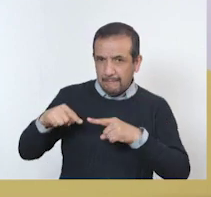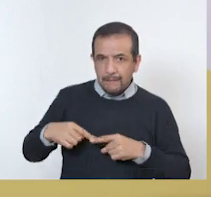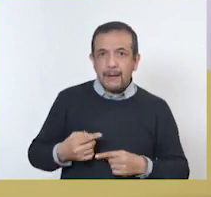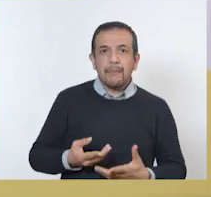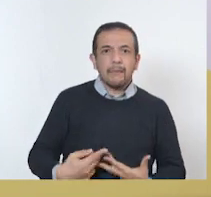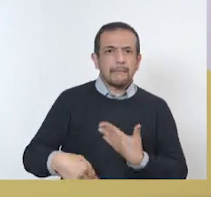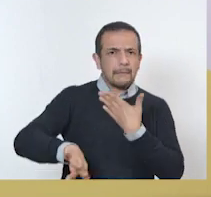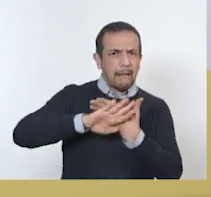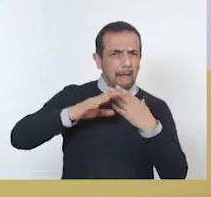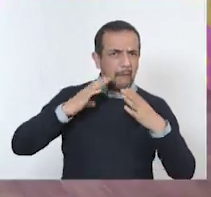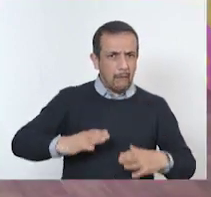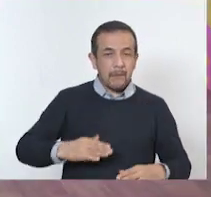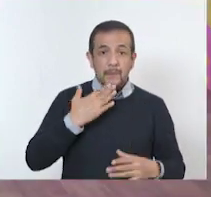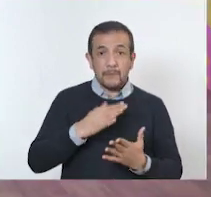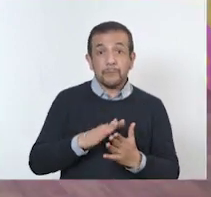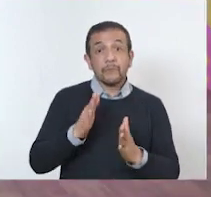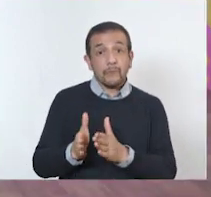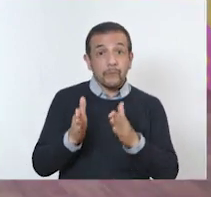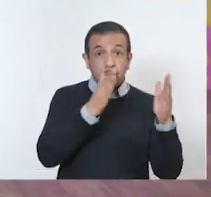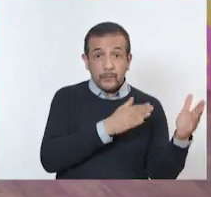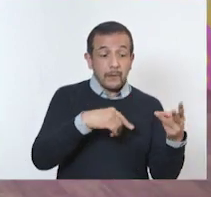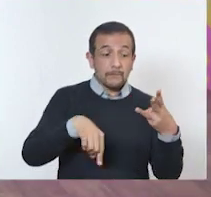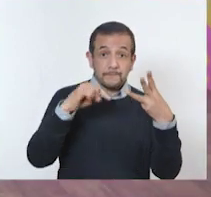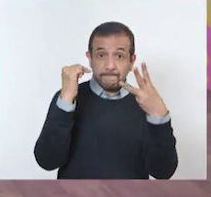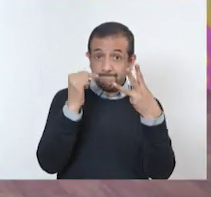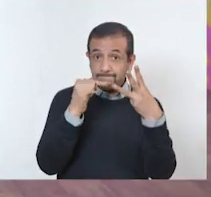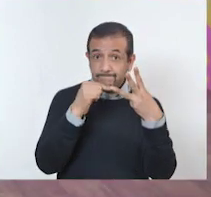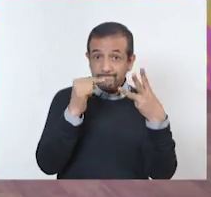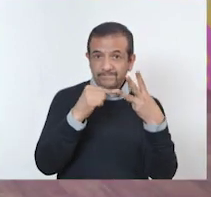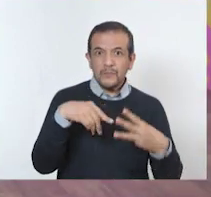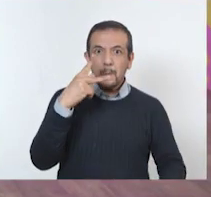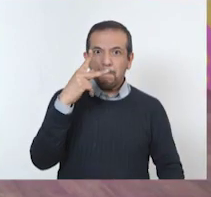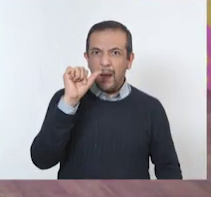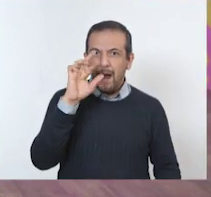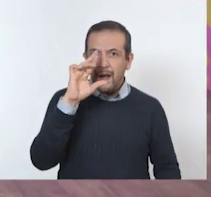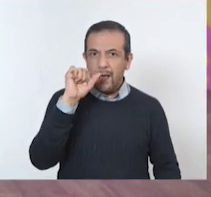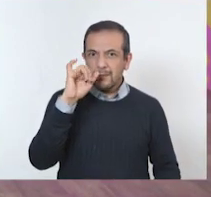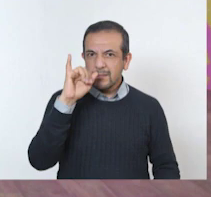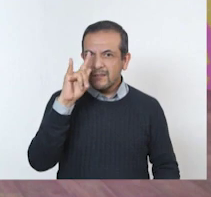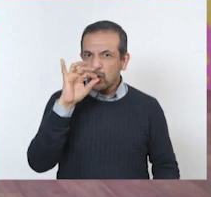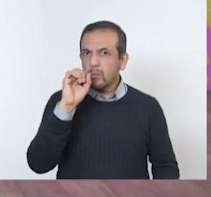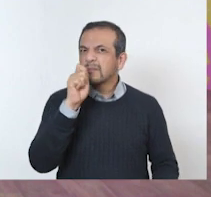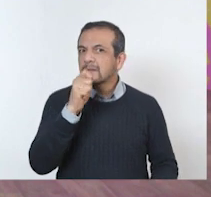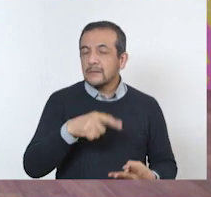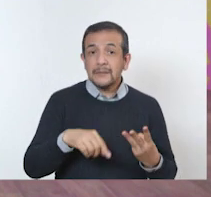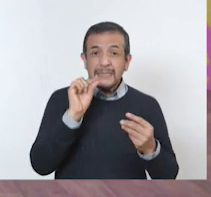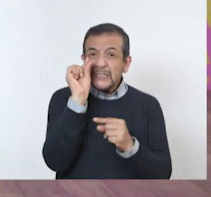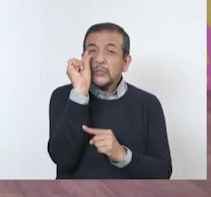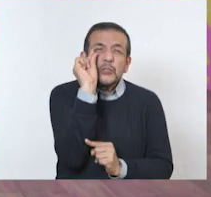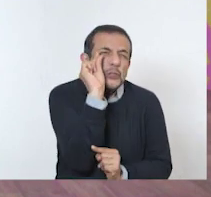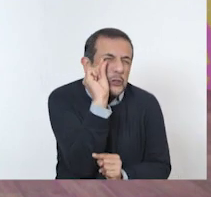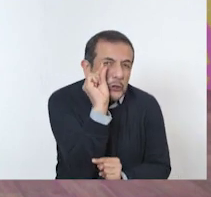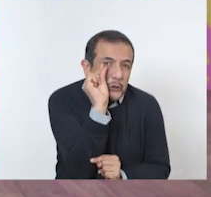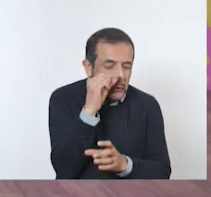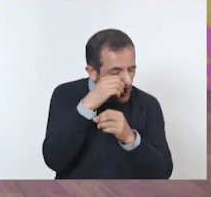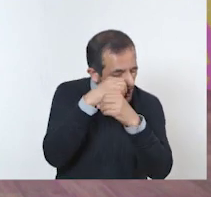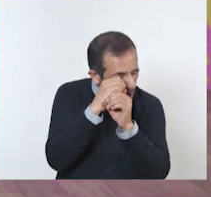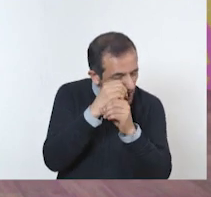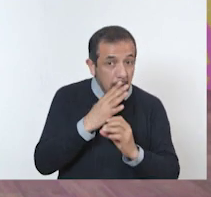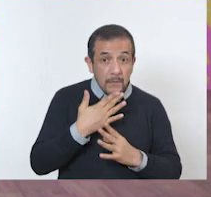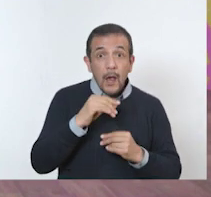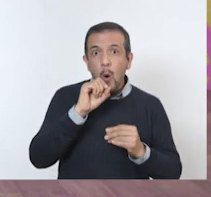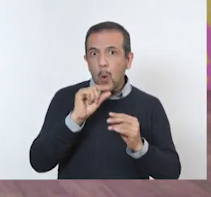a nuestro organismo. El otro elemento, cuál es el que tenemos, es un parásito. Los parásitos hay desde muy pequeños, para verlos por